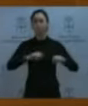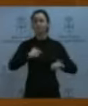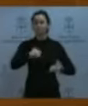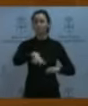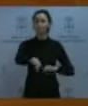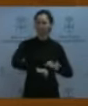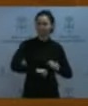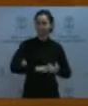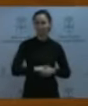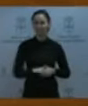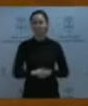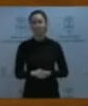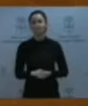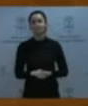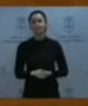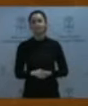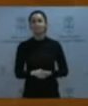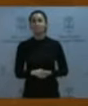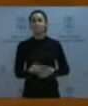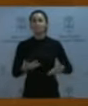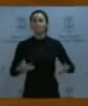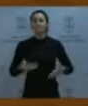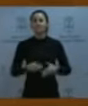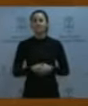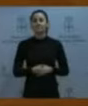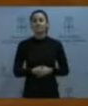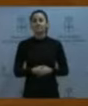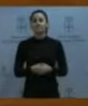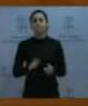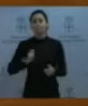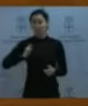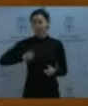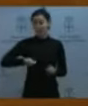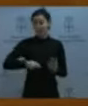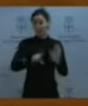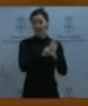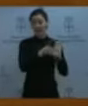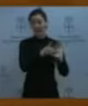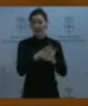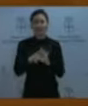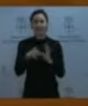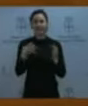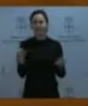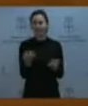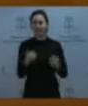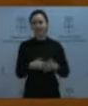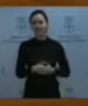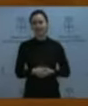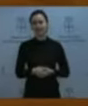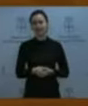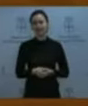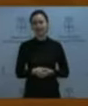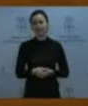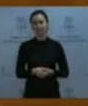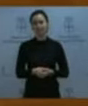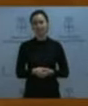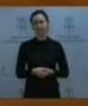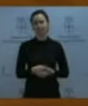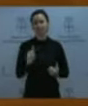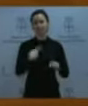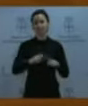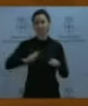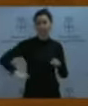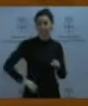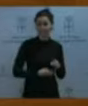comprar. Y además cita la jurisprudencia del Tribunal Supremo y dice lo siguiente, que los bienes